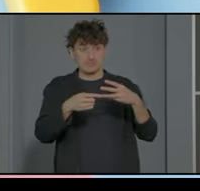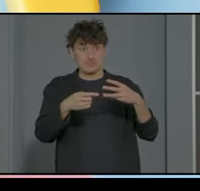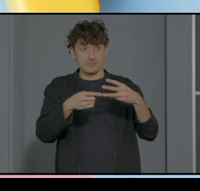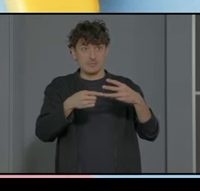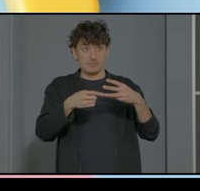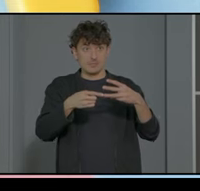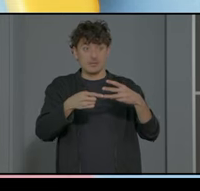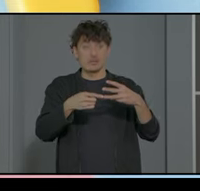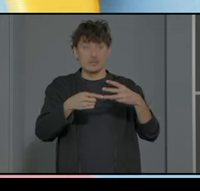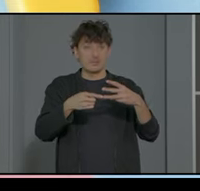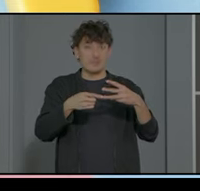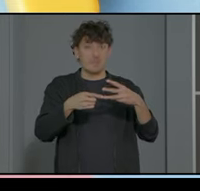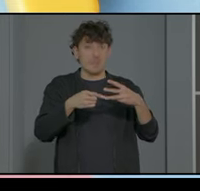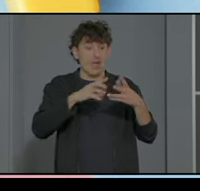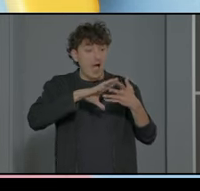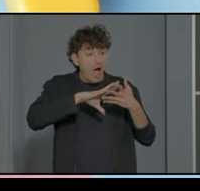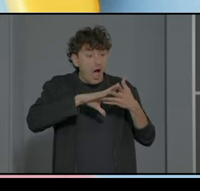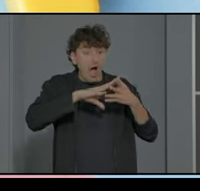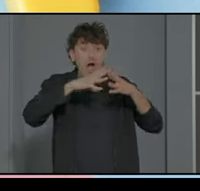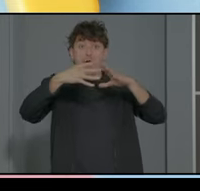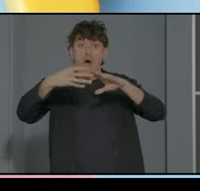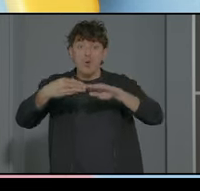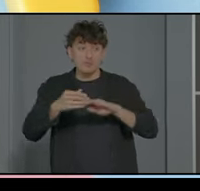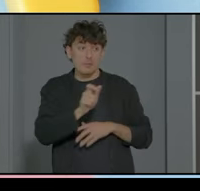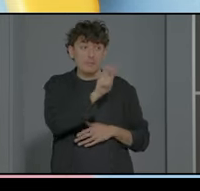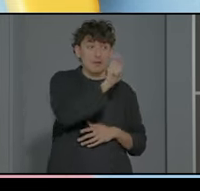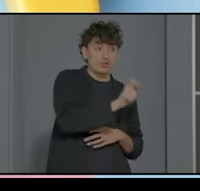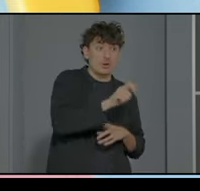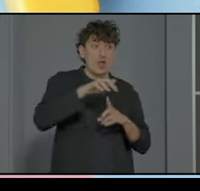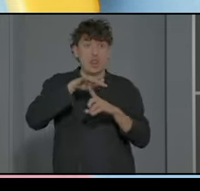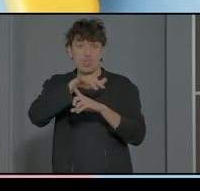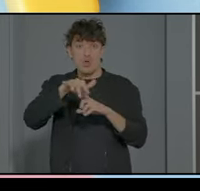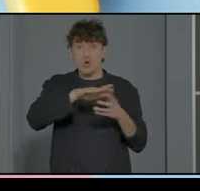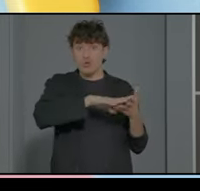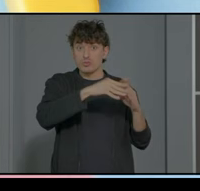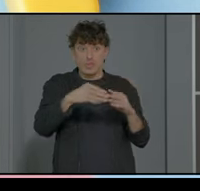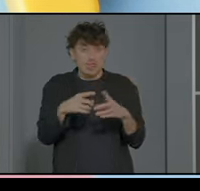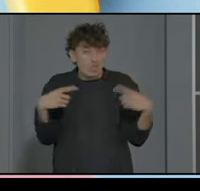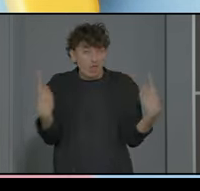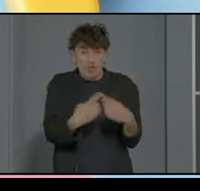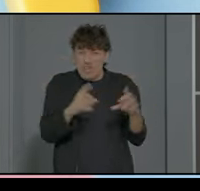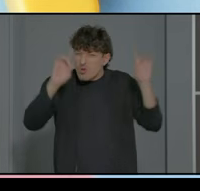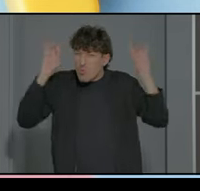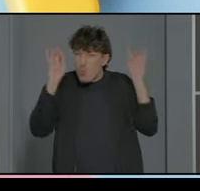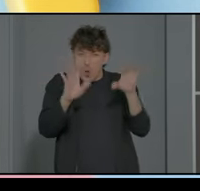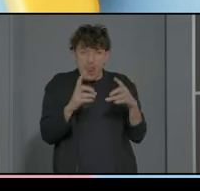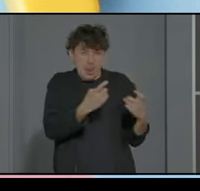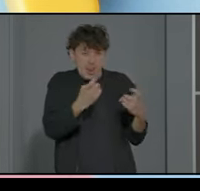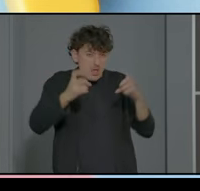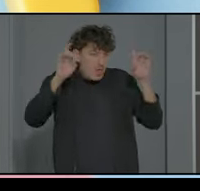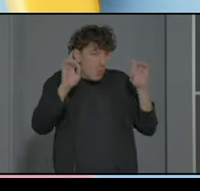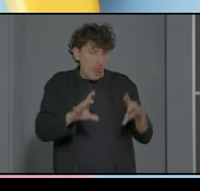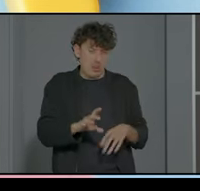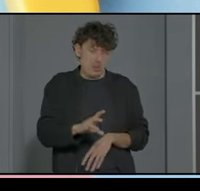optimicemos ese ajuste de la persona y el entorno no todos necesitan lo mismo en un centro como el nuestro aún más recibimos